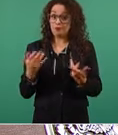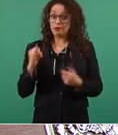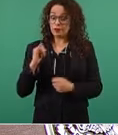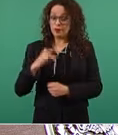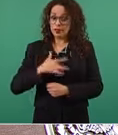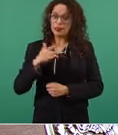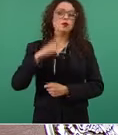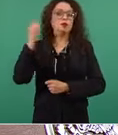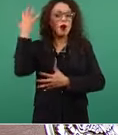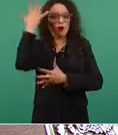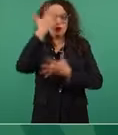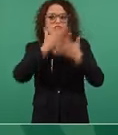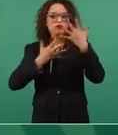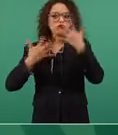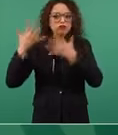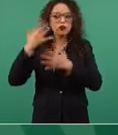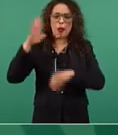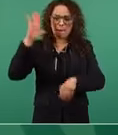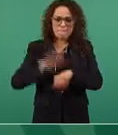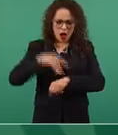Aquí, sobre todo en la ciudad,